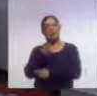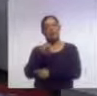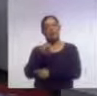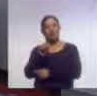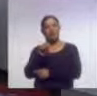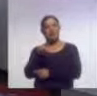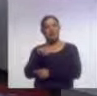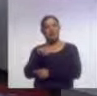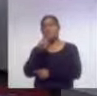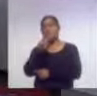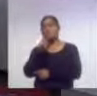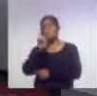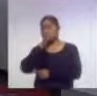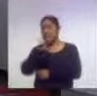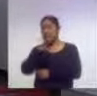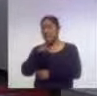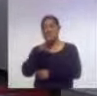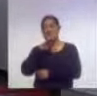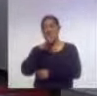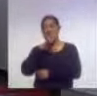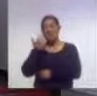en verdad es dañino para las personas.